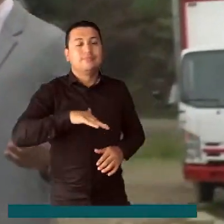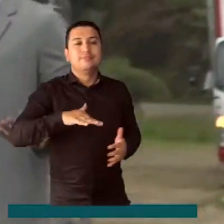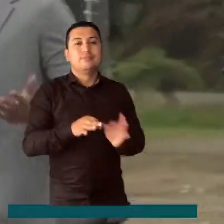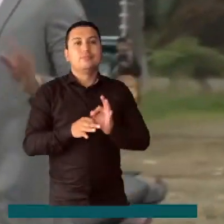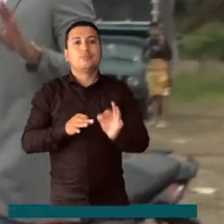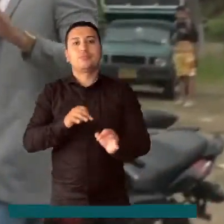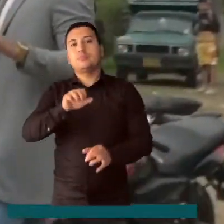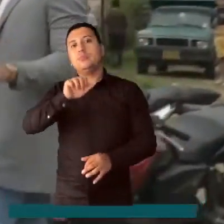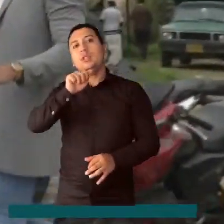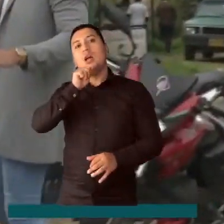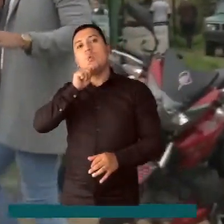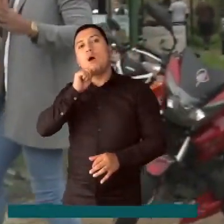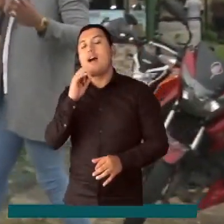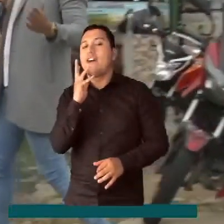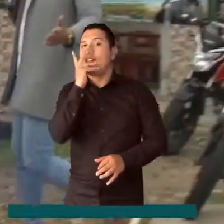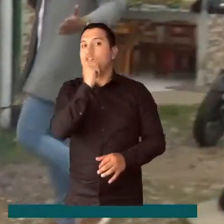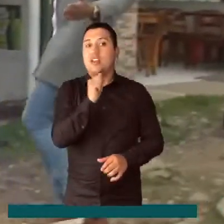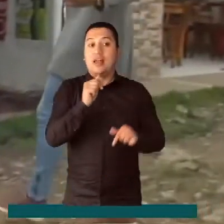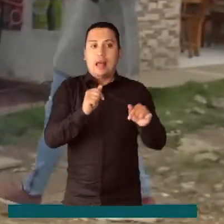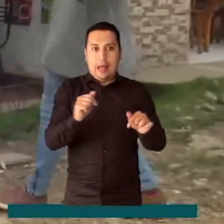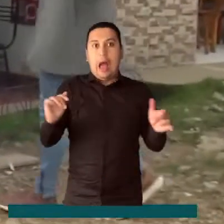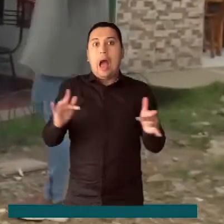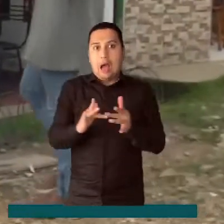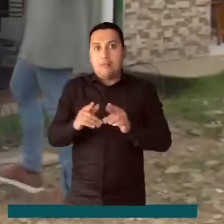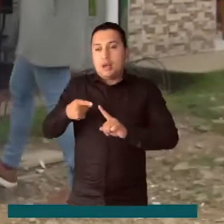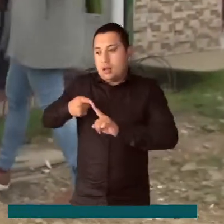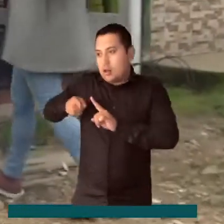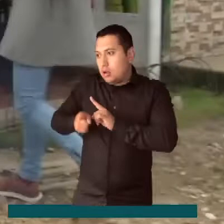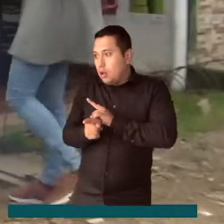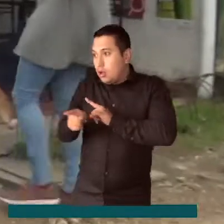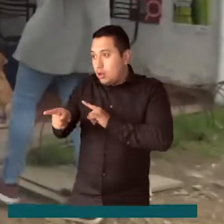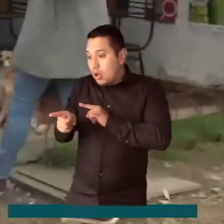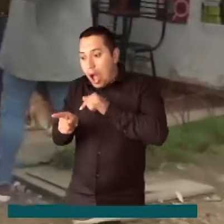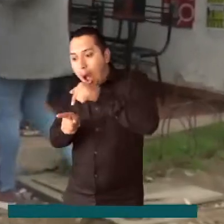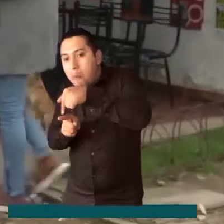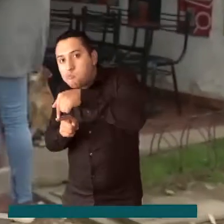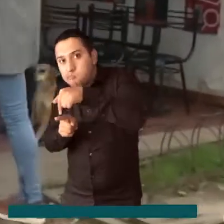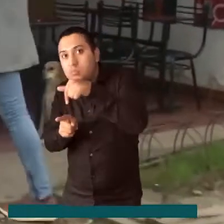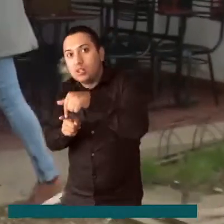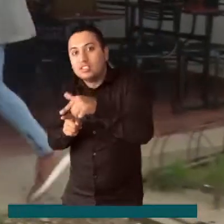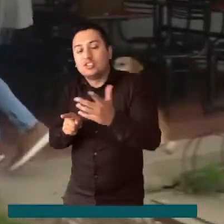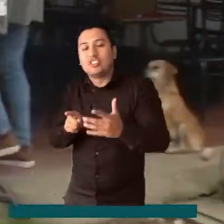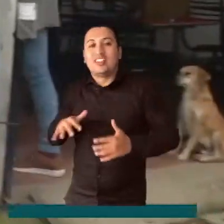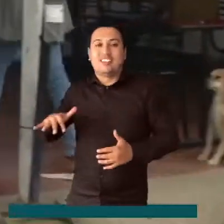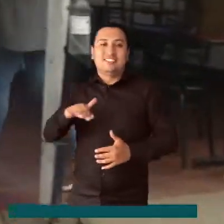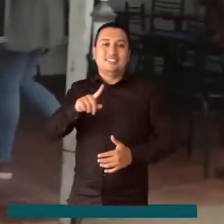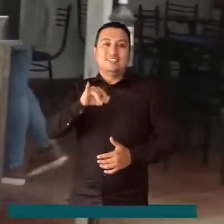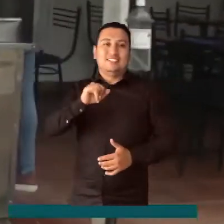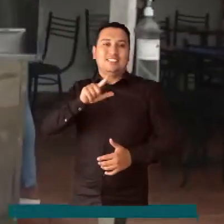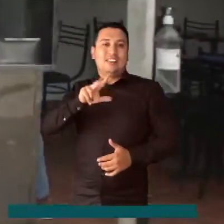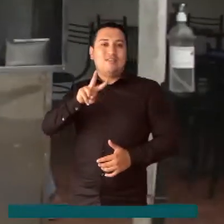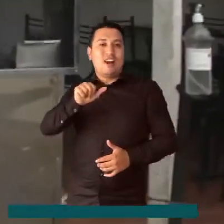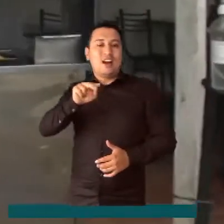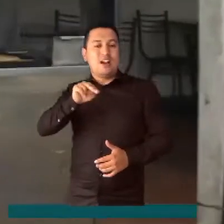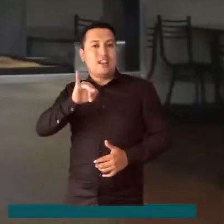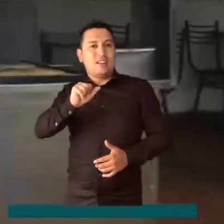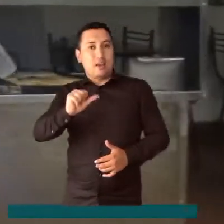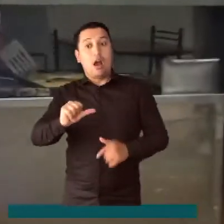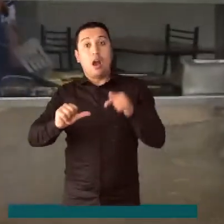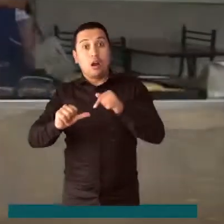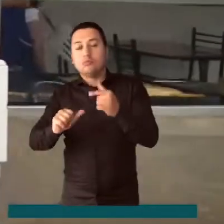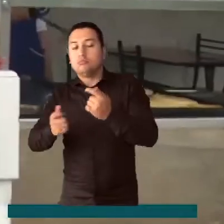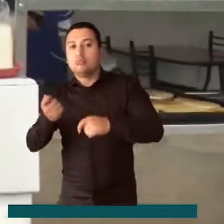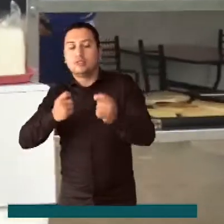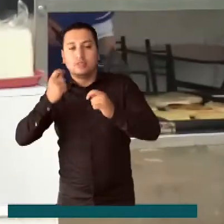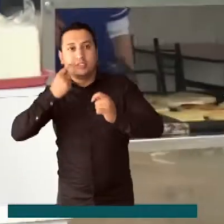parte de la Ruta de la Aventura y la Biodiversidad en Silvania, Cundinamarca. Esta zona se caracteriza por la venta de